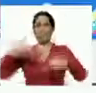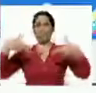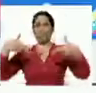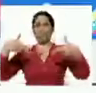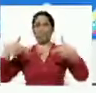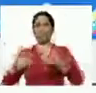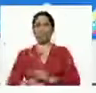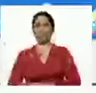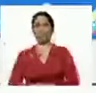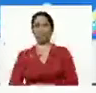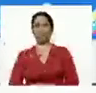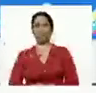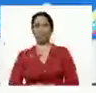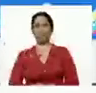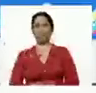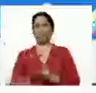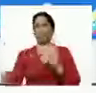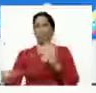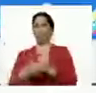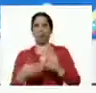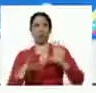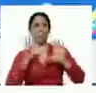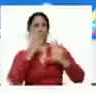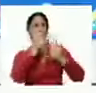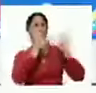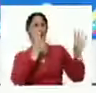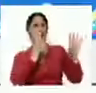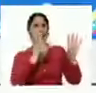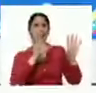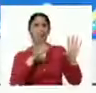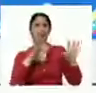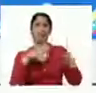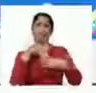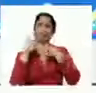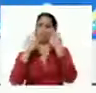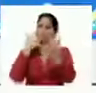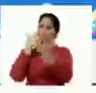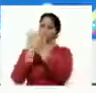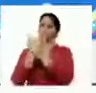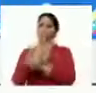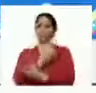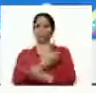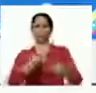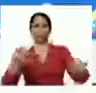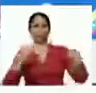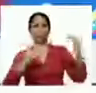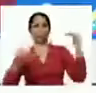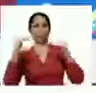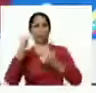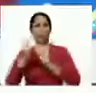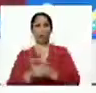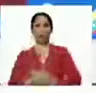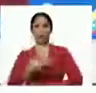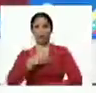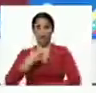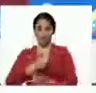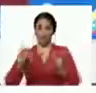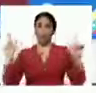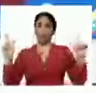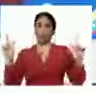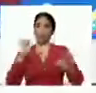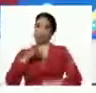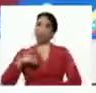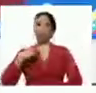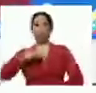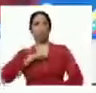y que van contra los países que levantan la frente la dignidad la moral y que quieren ser libres como somos